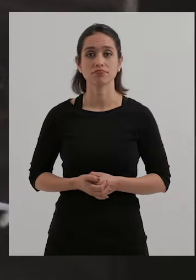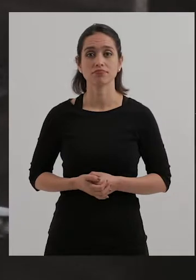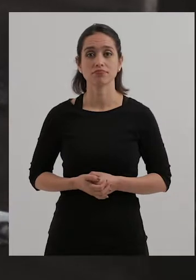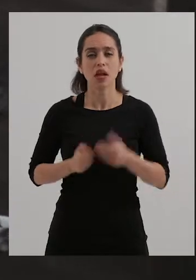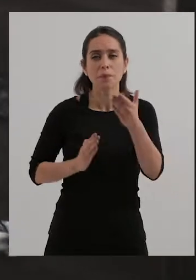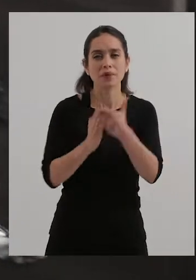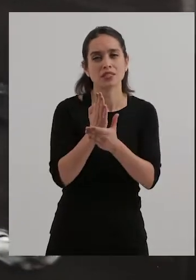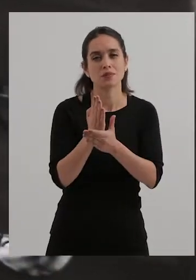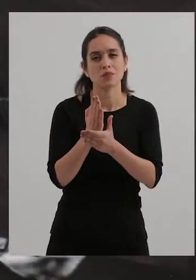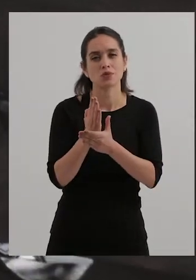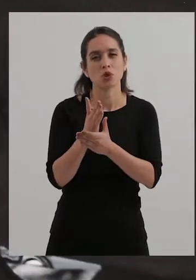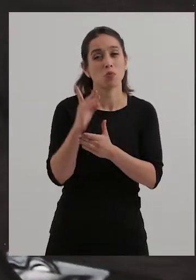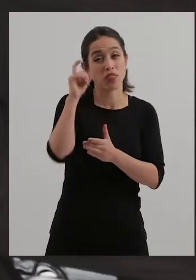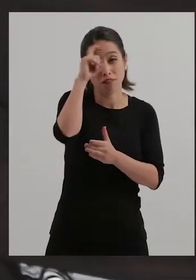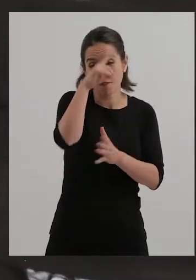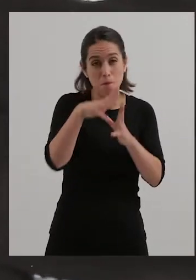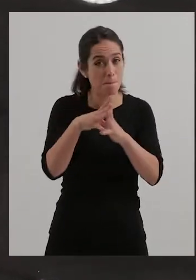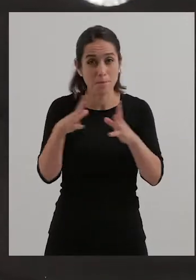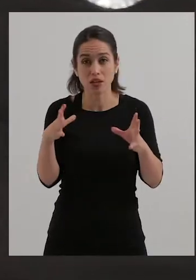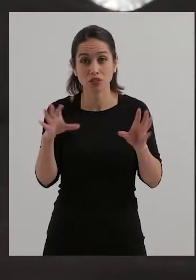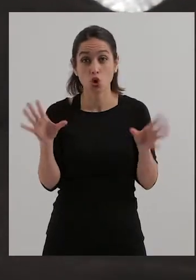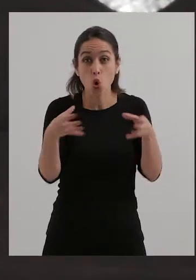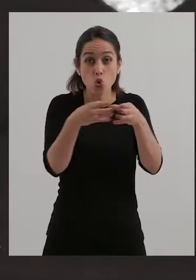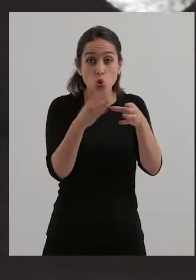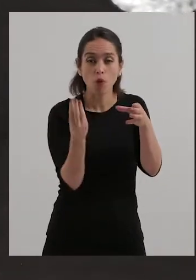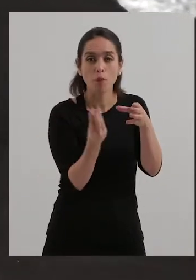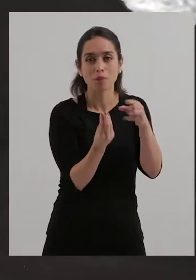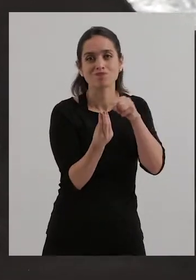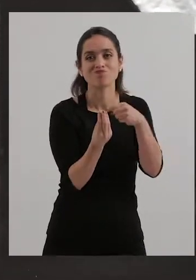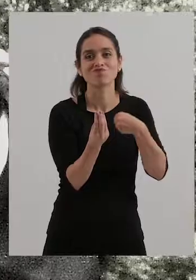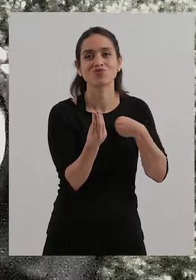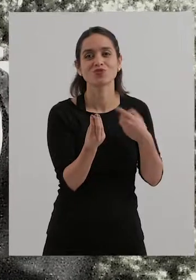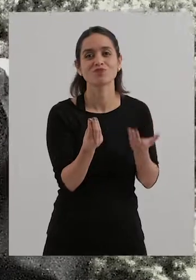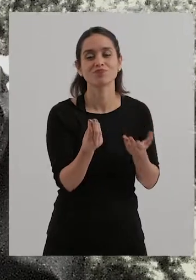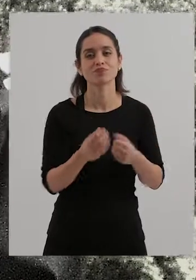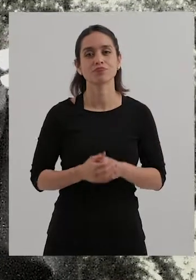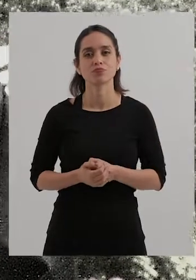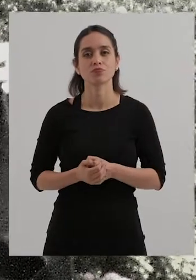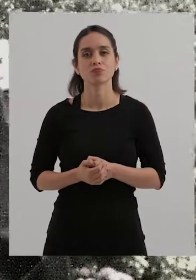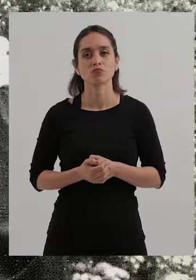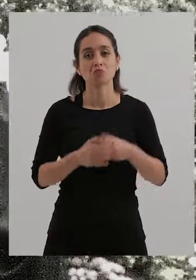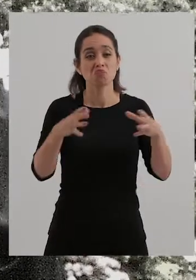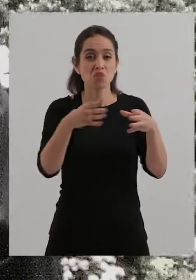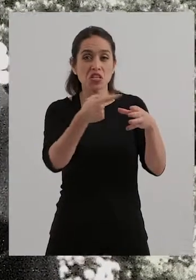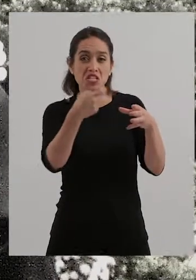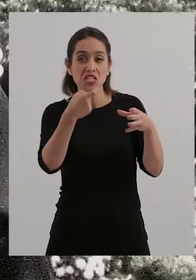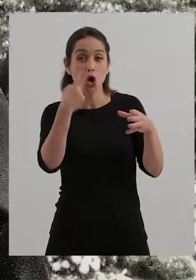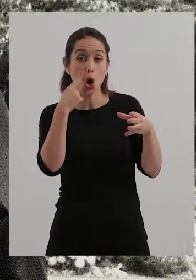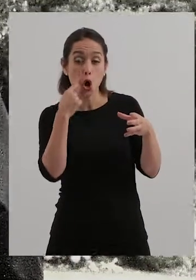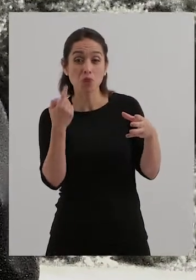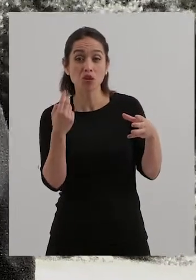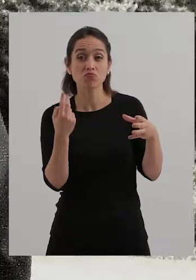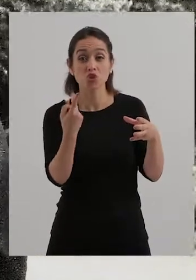Al principio puede ser que la dificultad mayor es que yo era una minoranza, con cientos hombres,